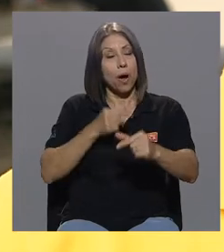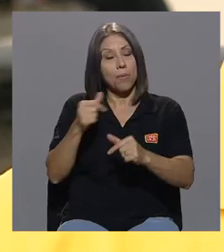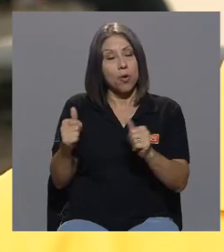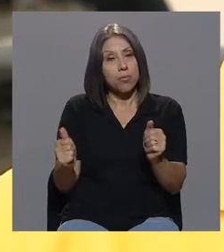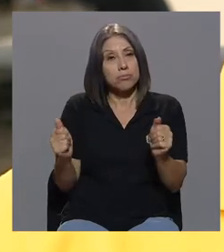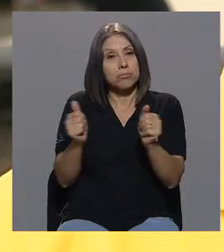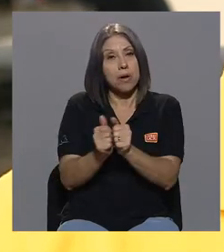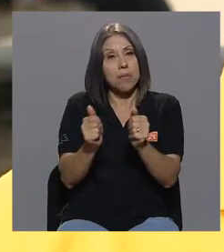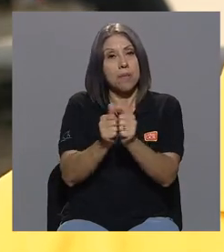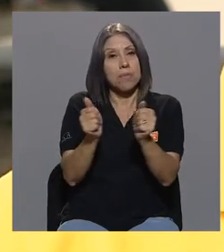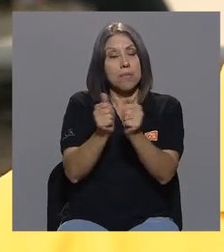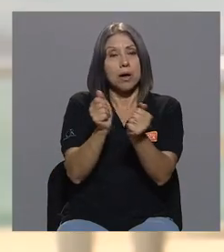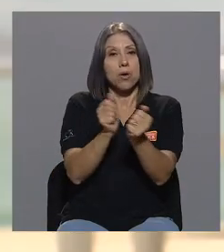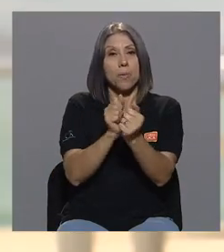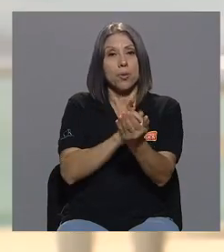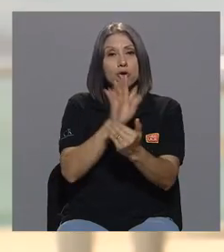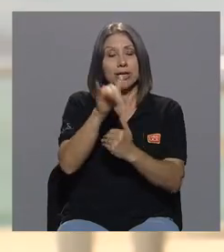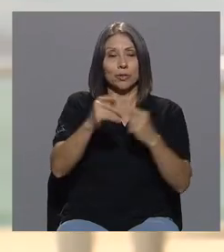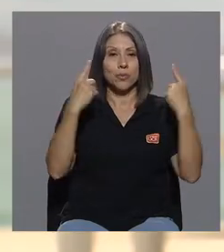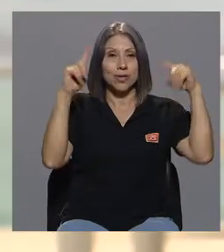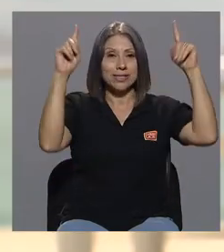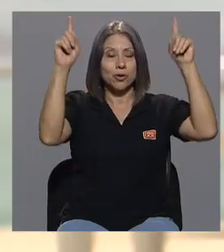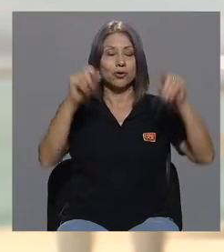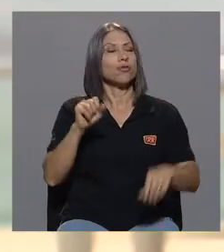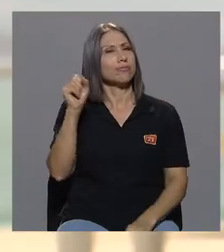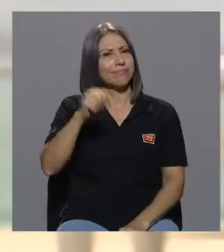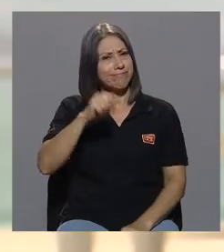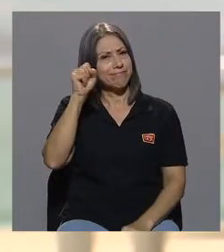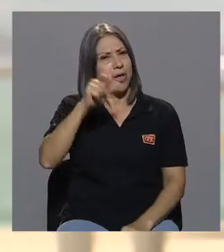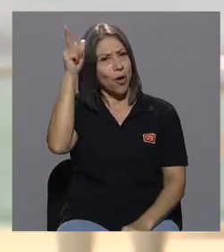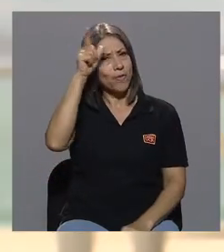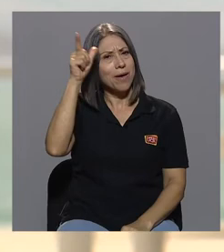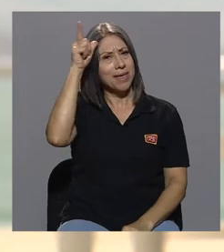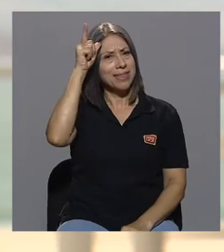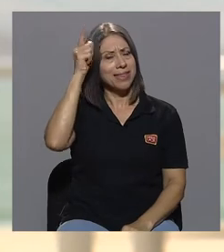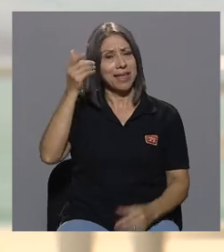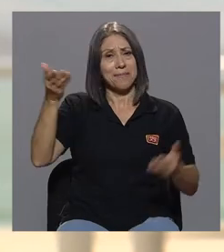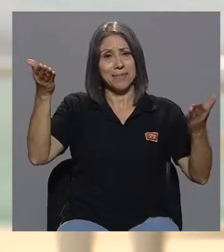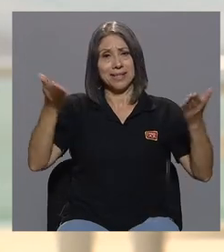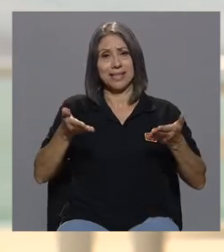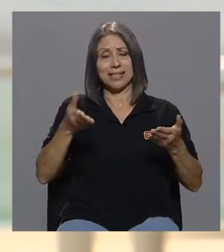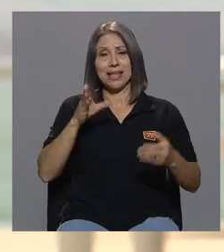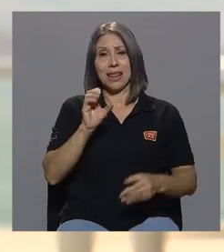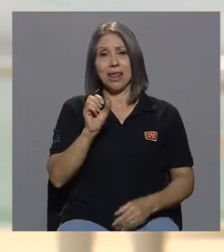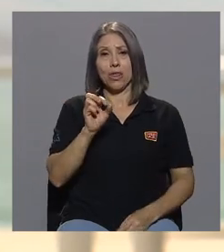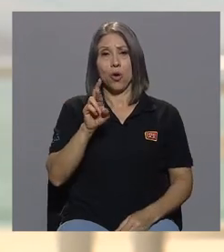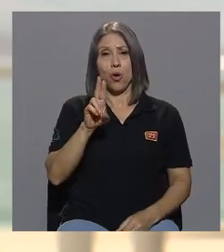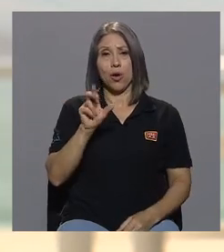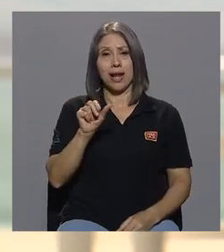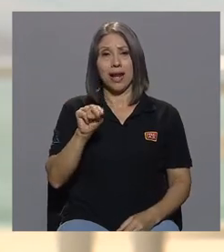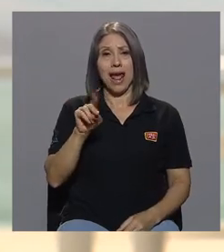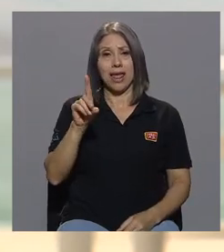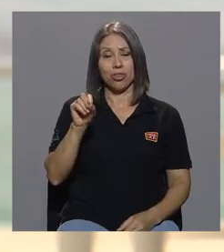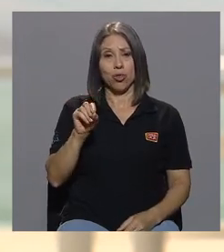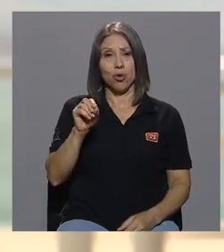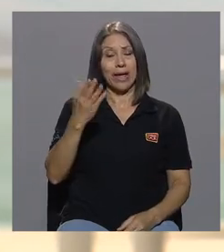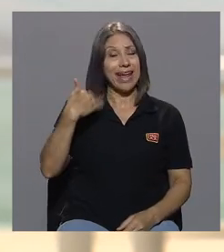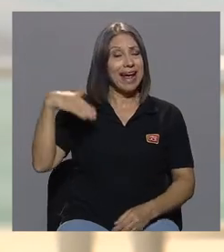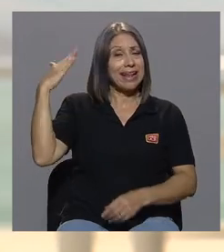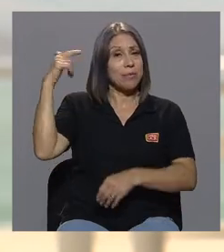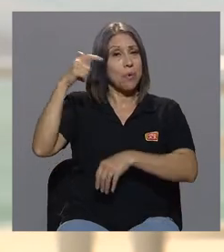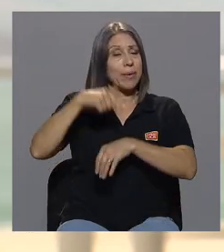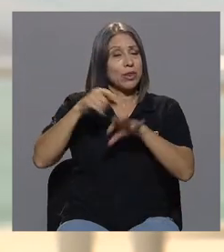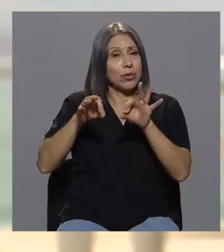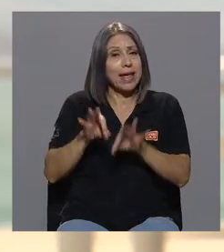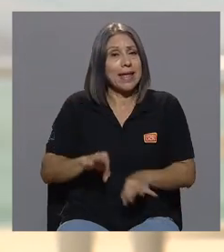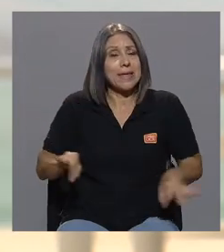un proyecto muy exitoso obviamente obviamente la presencia de don Orlando en ese momento tan significativo para mí